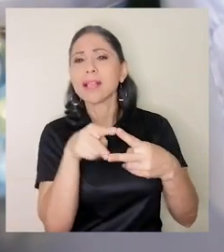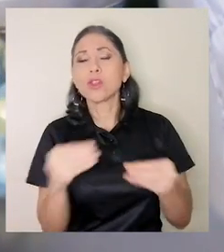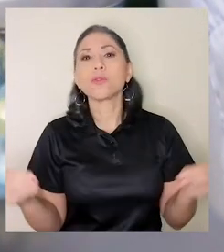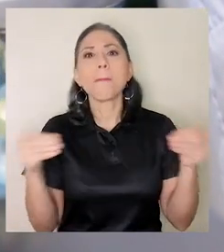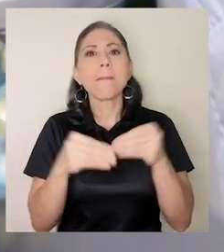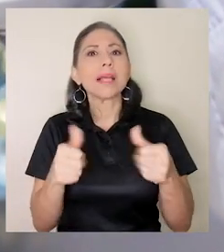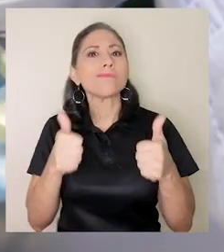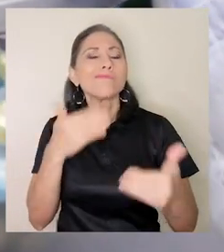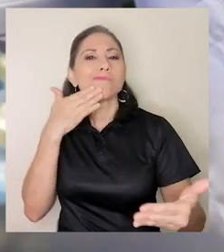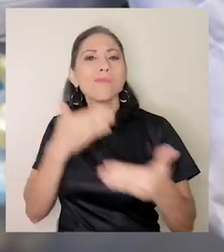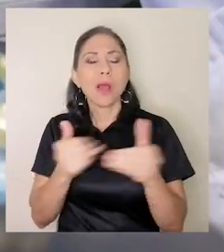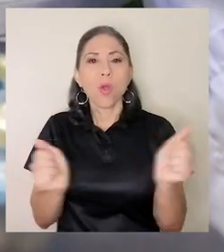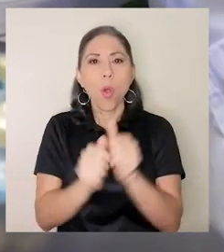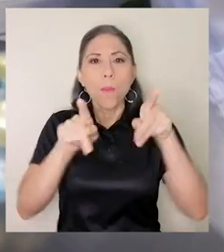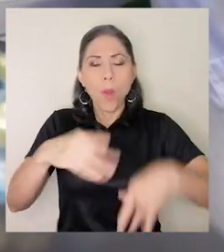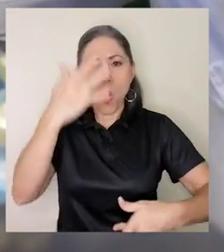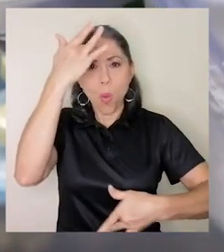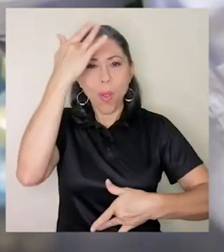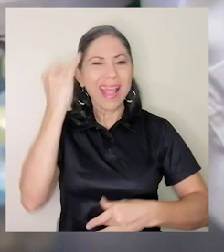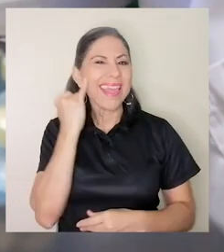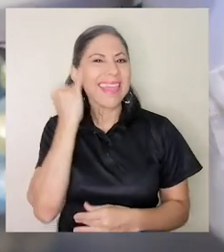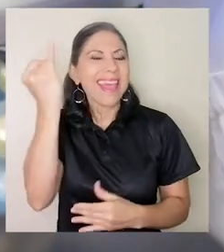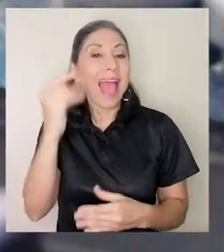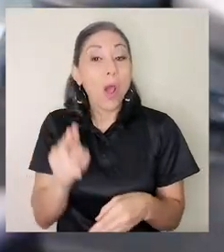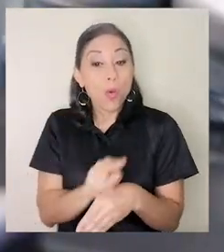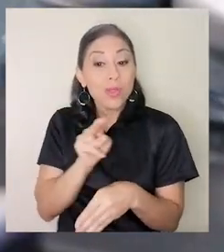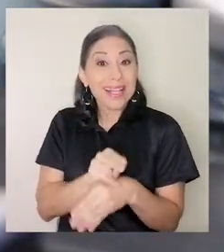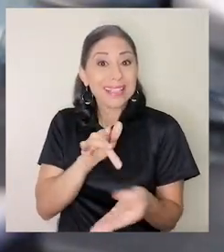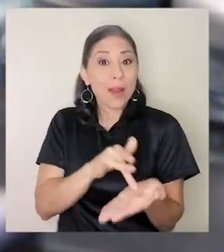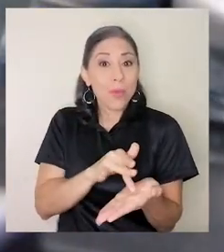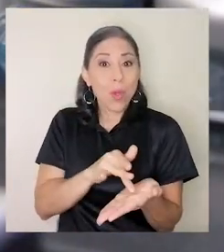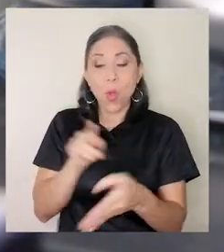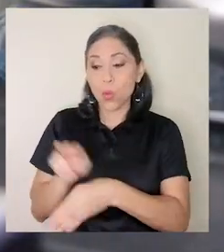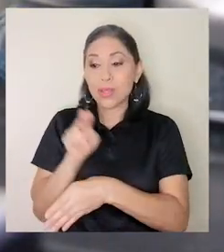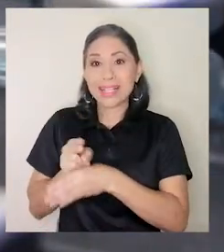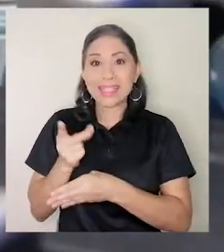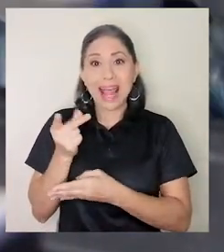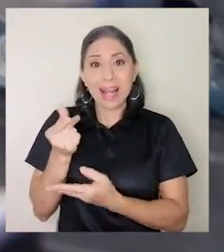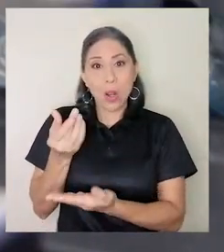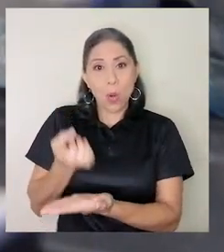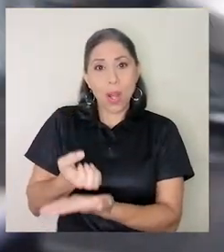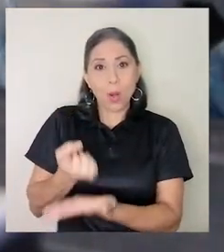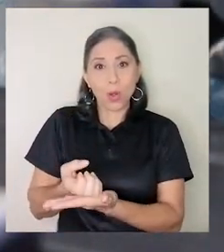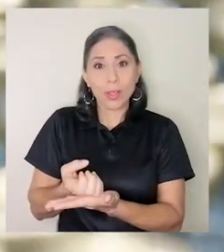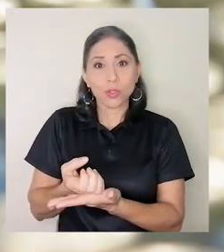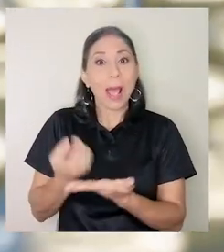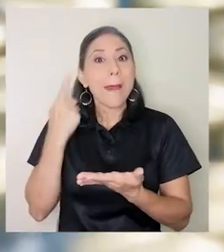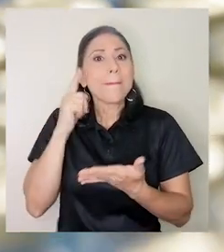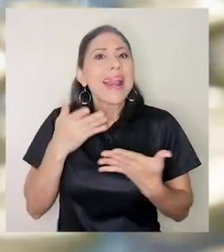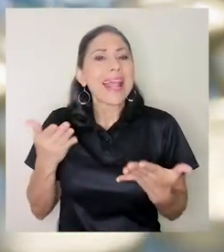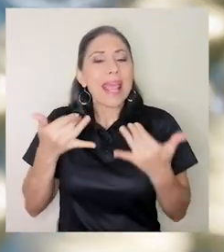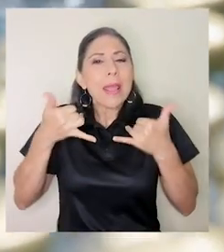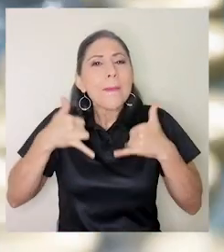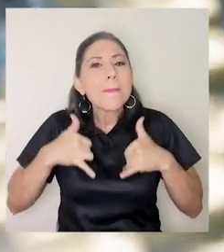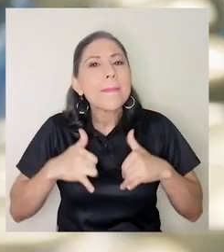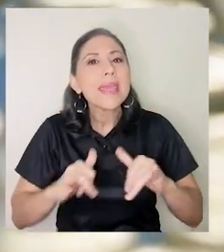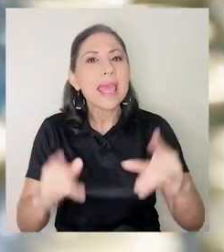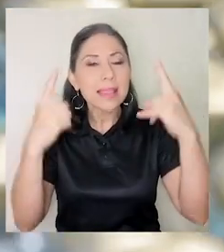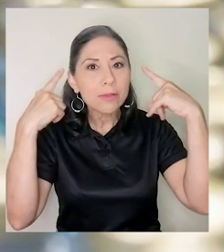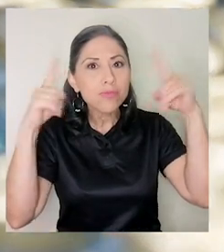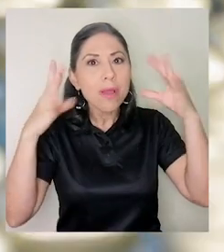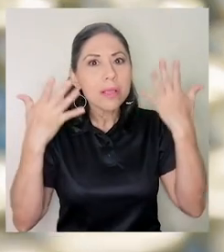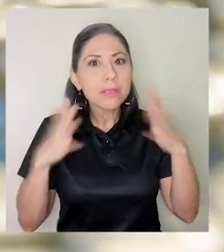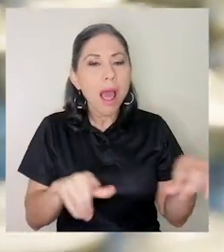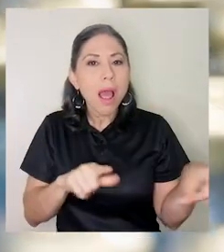optimizar la producción y los recursos económicos de manera que, mientras llega la vacuna, el Instituto pueda